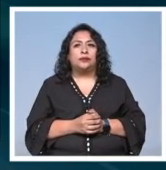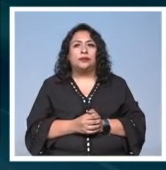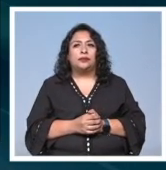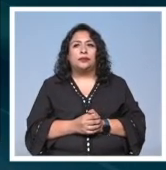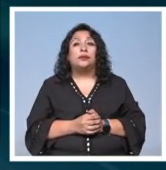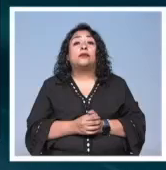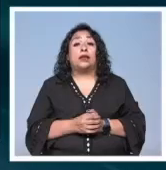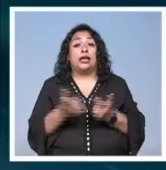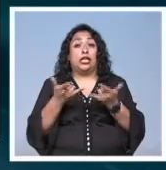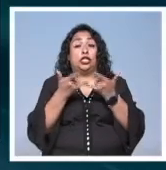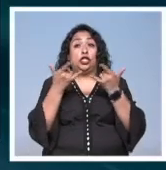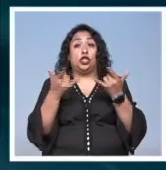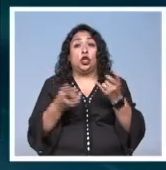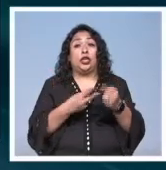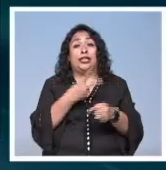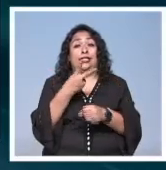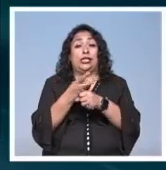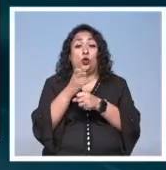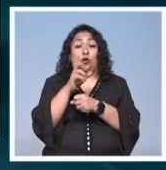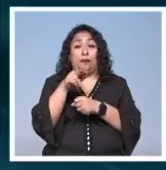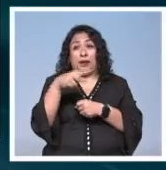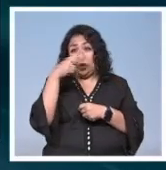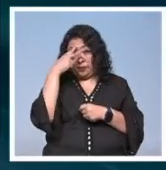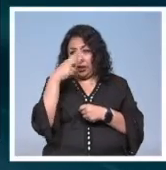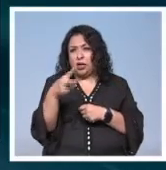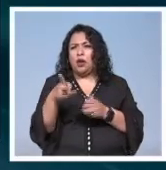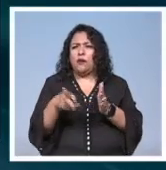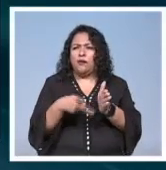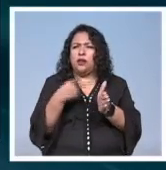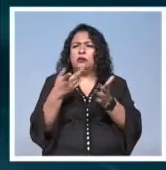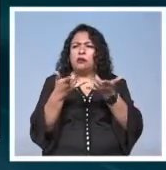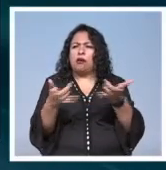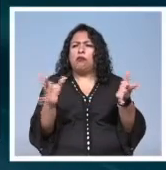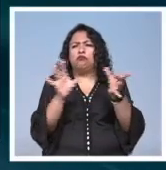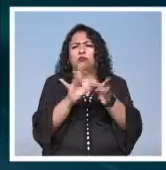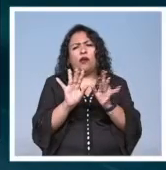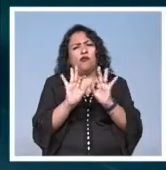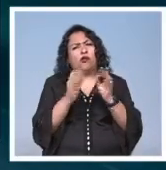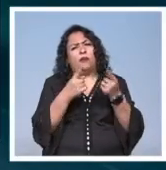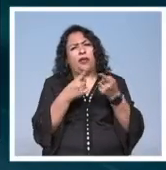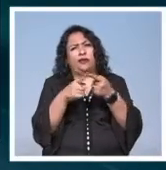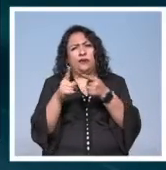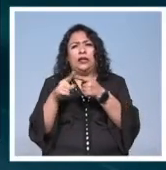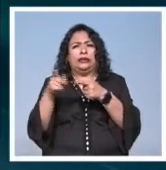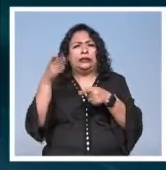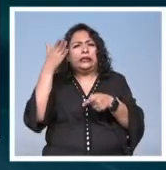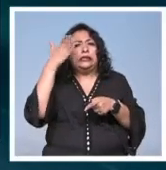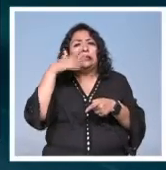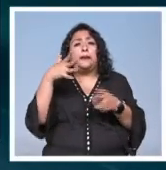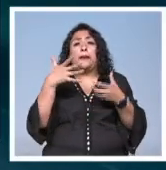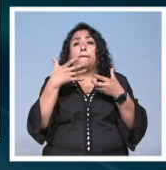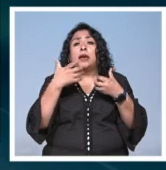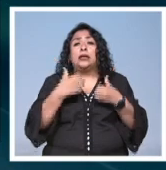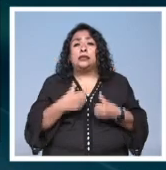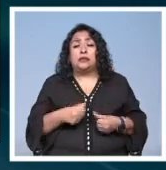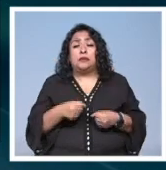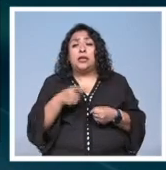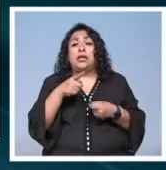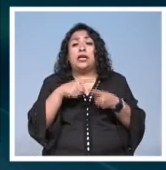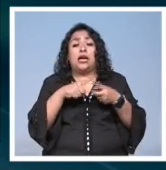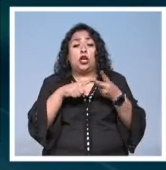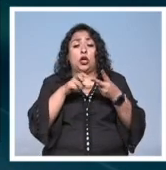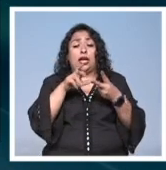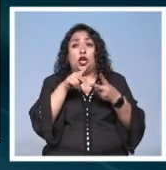la historia del segundo imperio mexicano ha sido contada de distintas maneras se sabe que maximiliano de habsburgo y